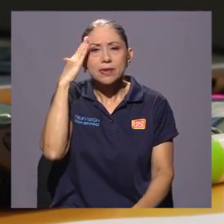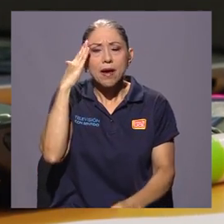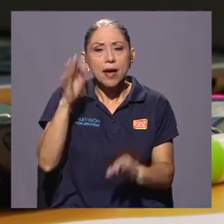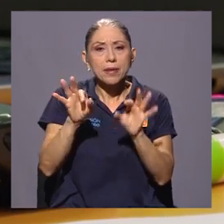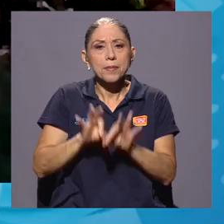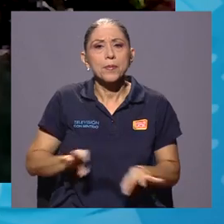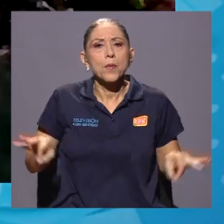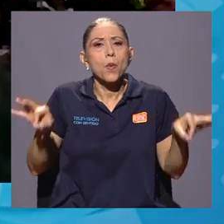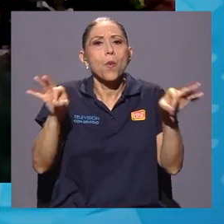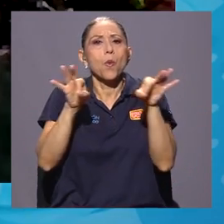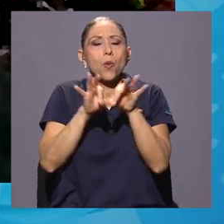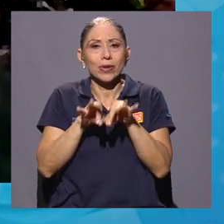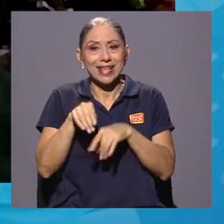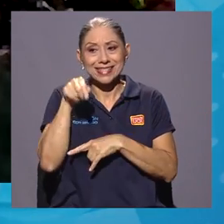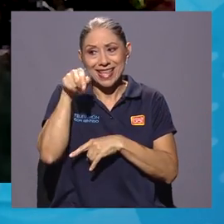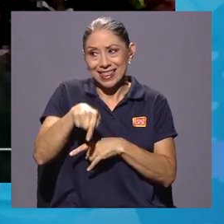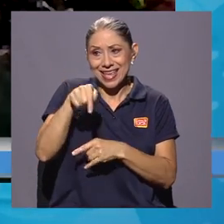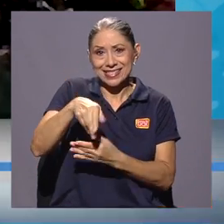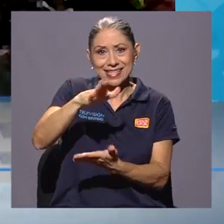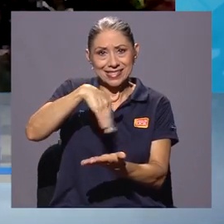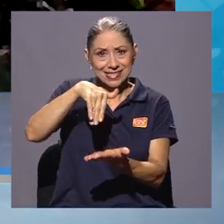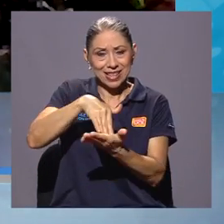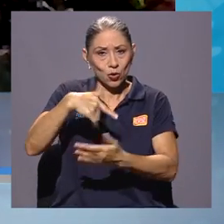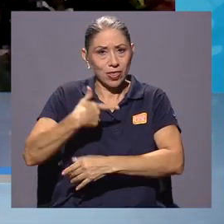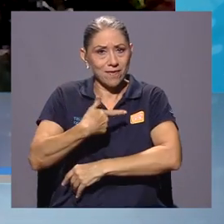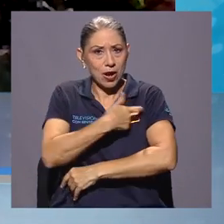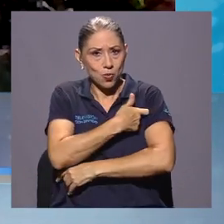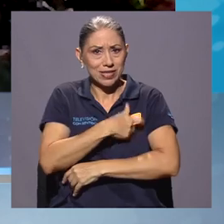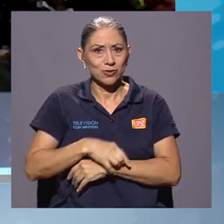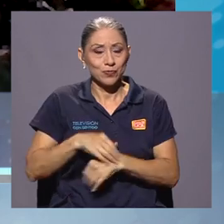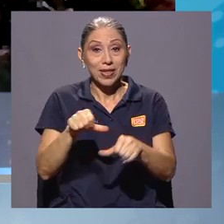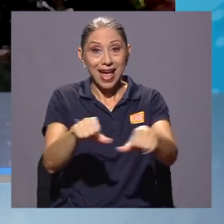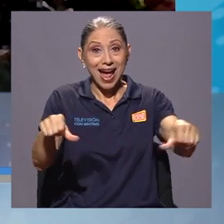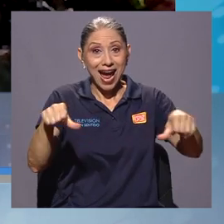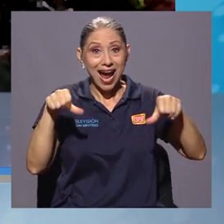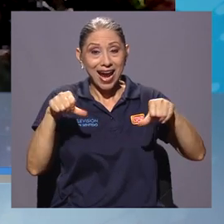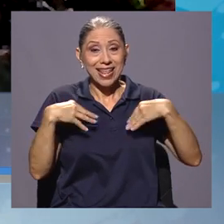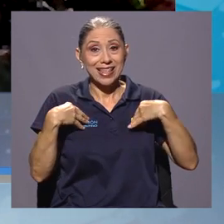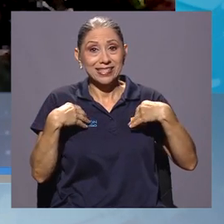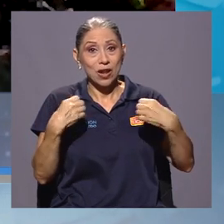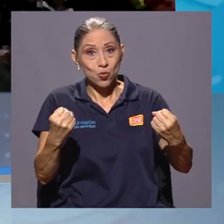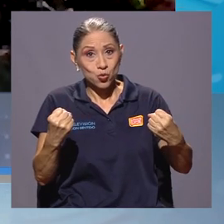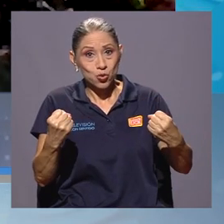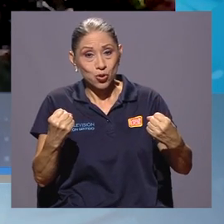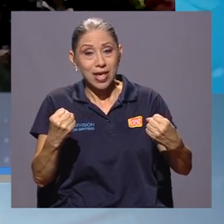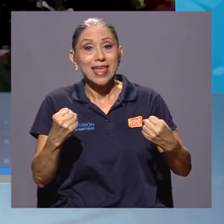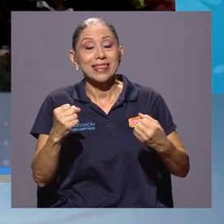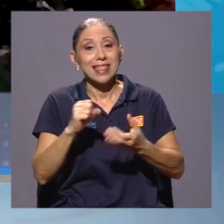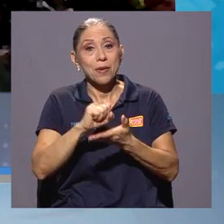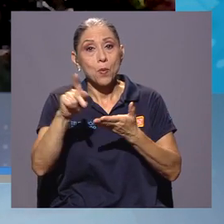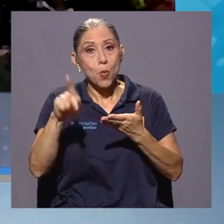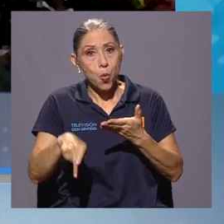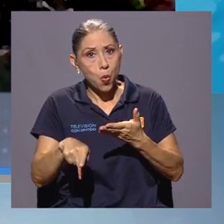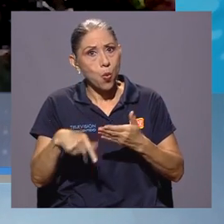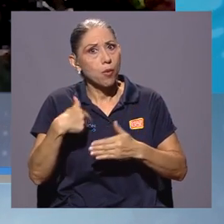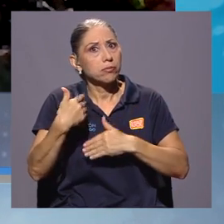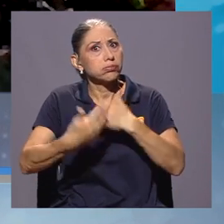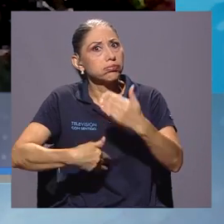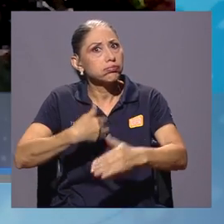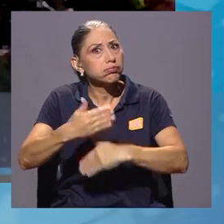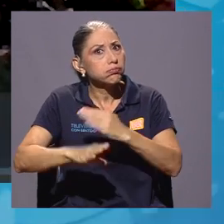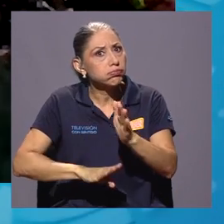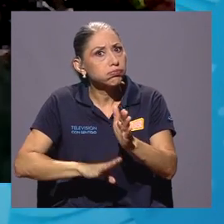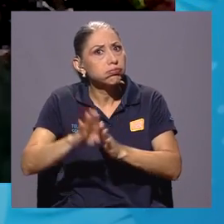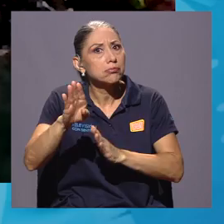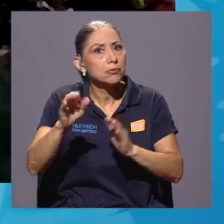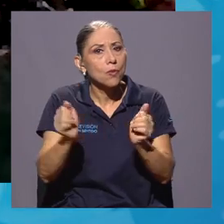importancia de este centro de vacunación, ¿verdad? El área de salud de Carmen Montesioca ha avanzado bastante en